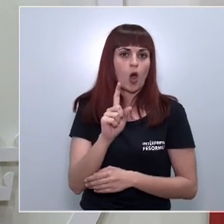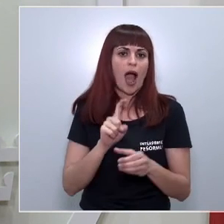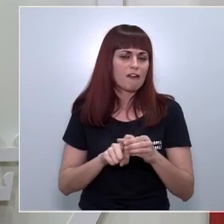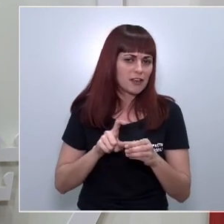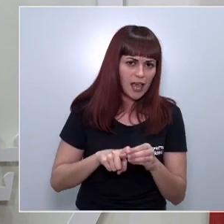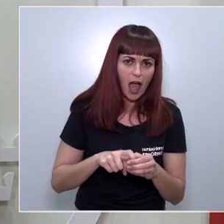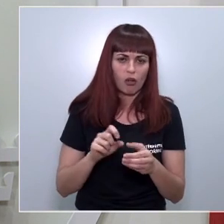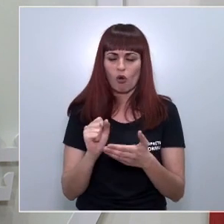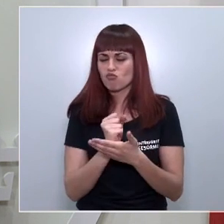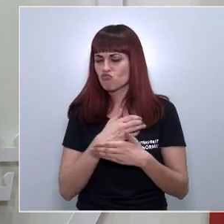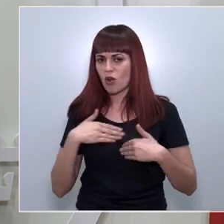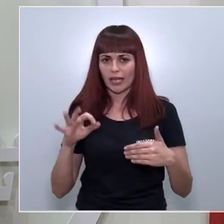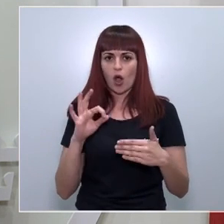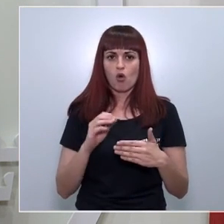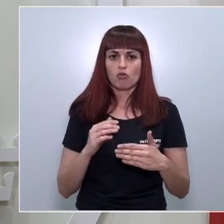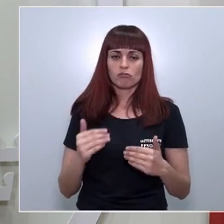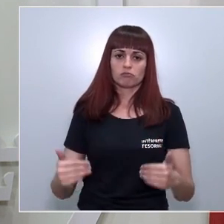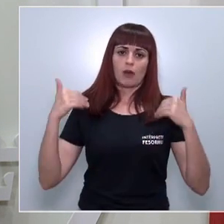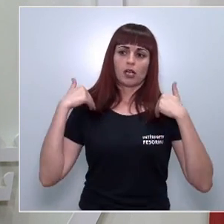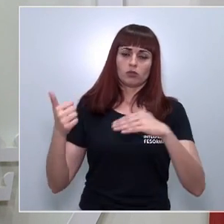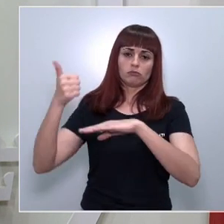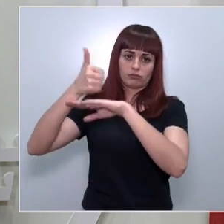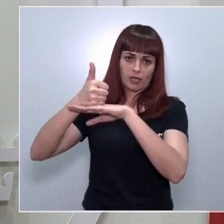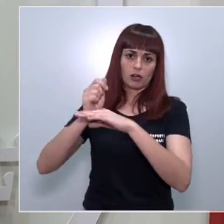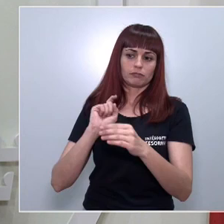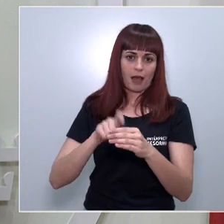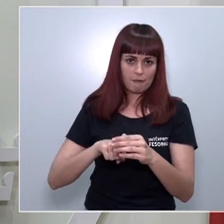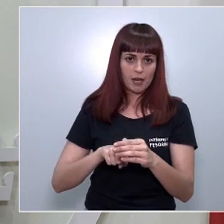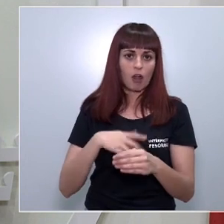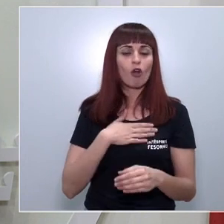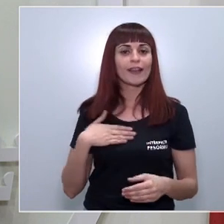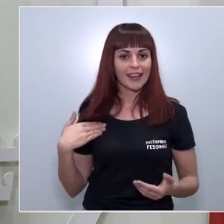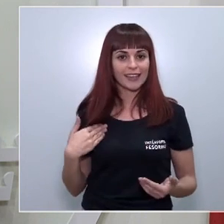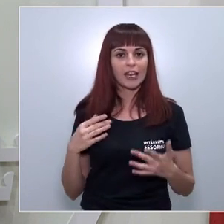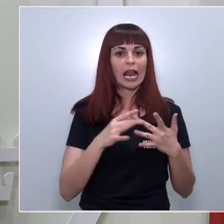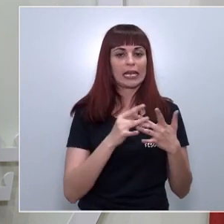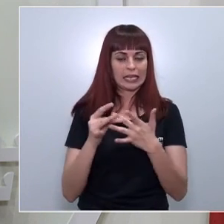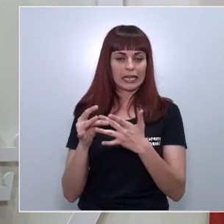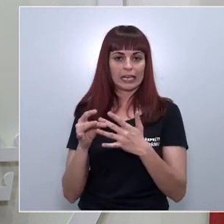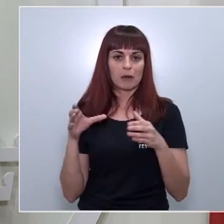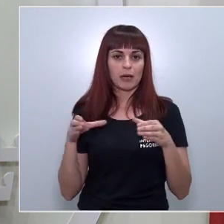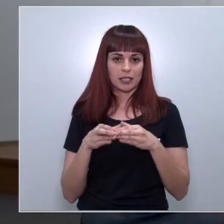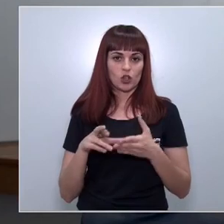cualquier alto cargo y afiliado de base que quiera liberar el partido en nuestra región